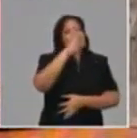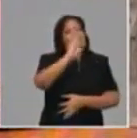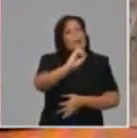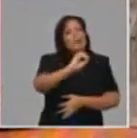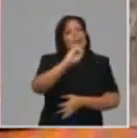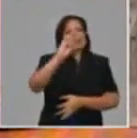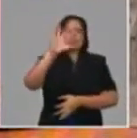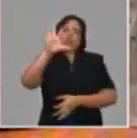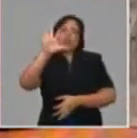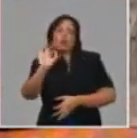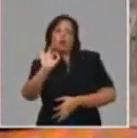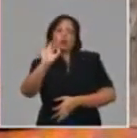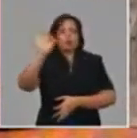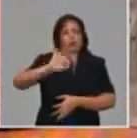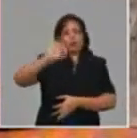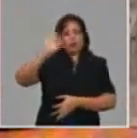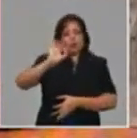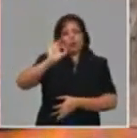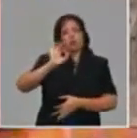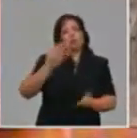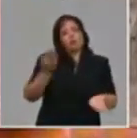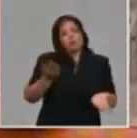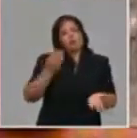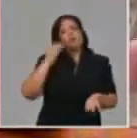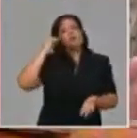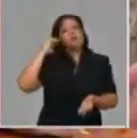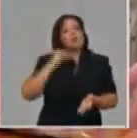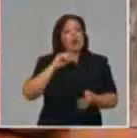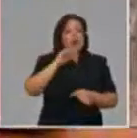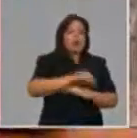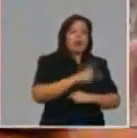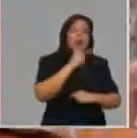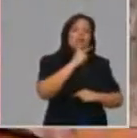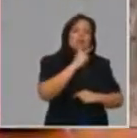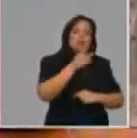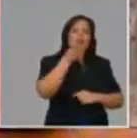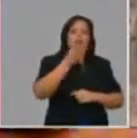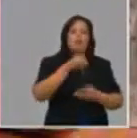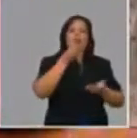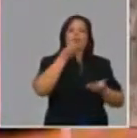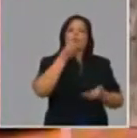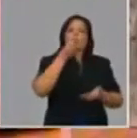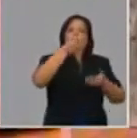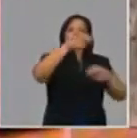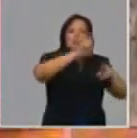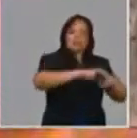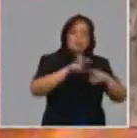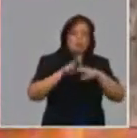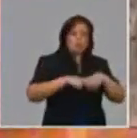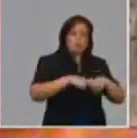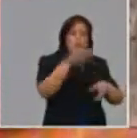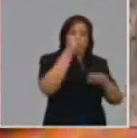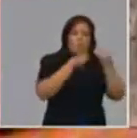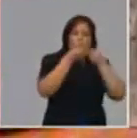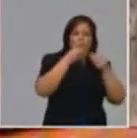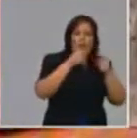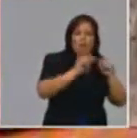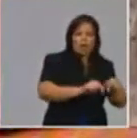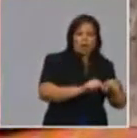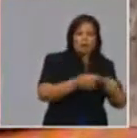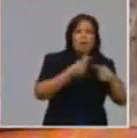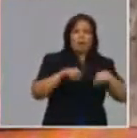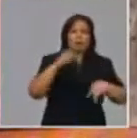servicio en el salón y seguir manteniendo las ofertas para llevarlo a domicilio y con ello llevar a la total